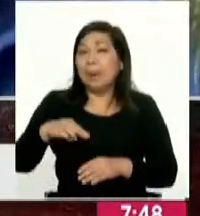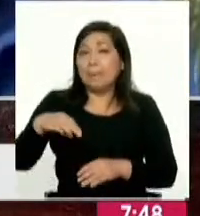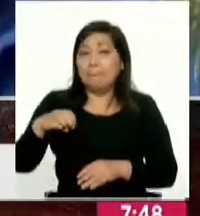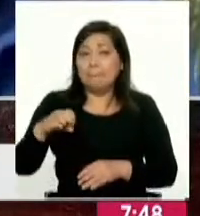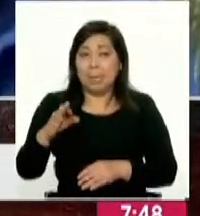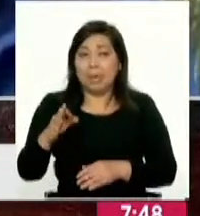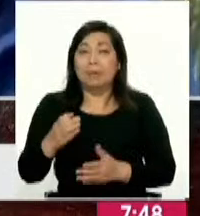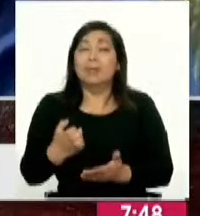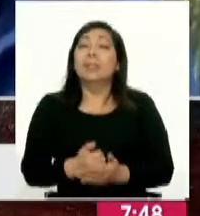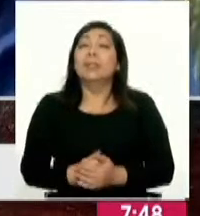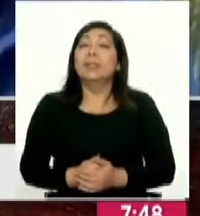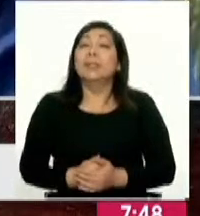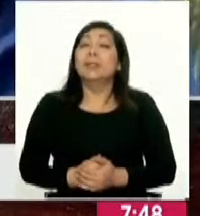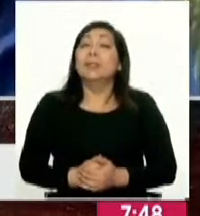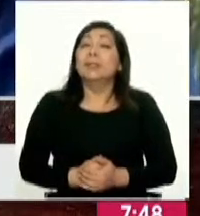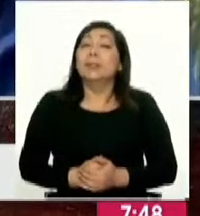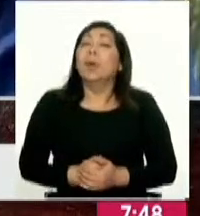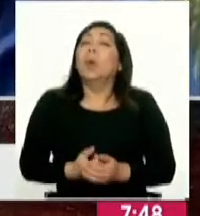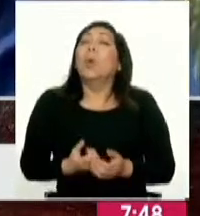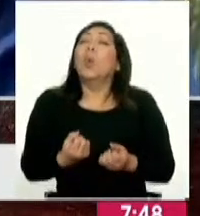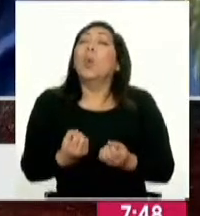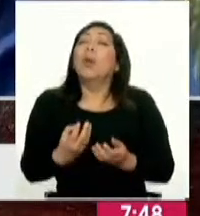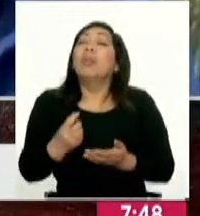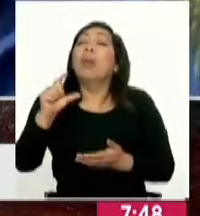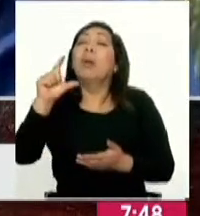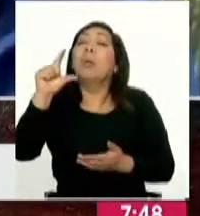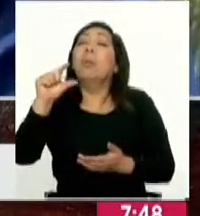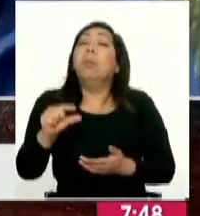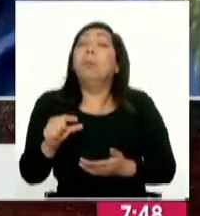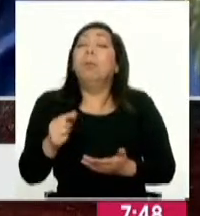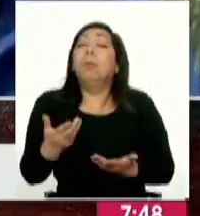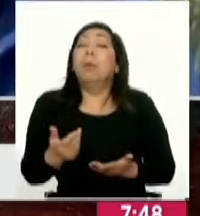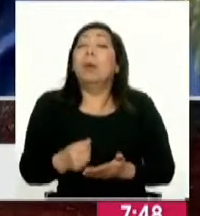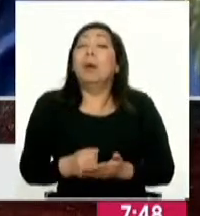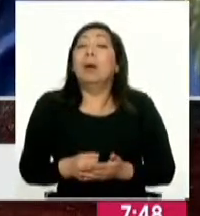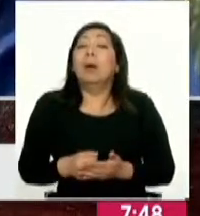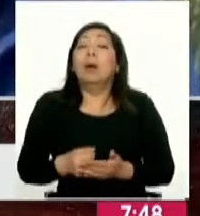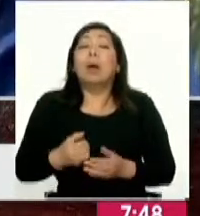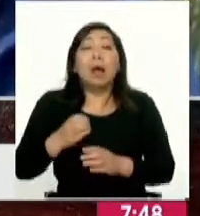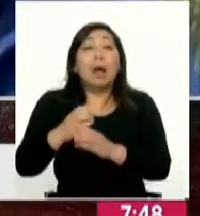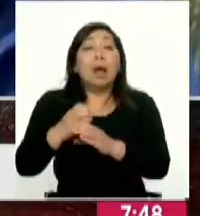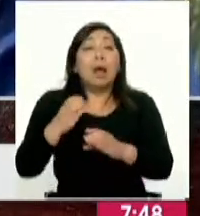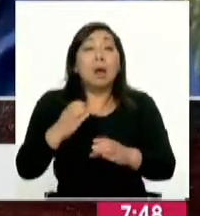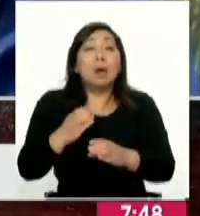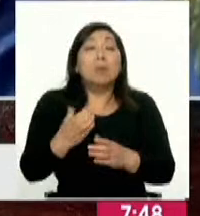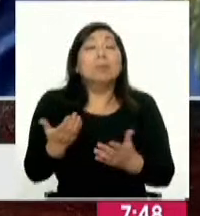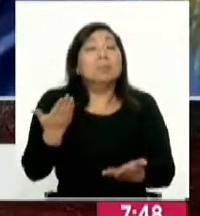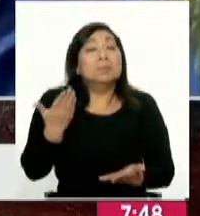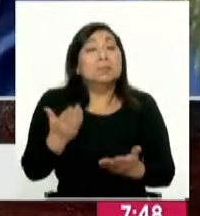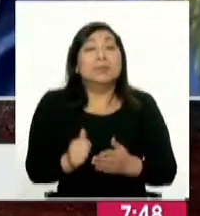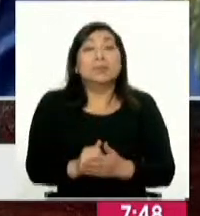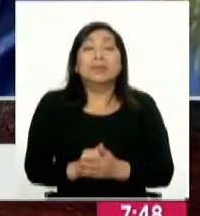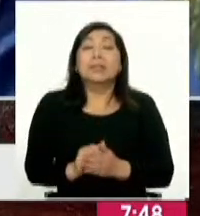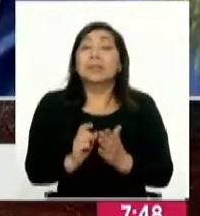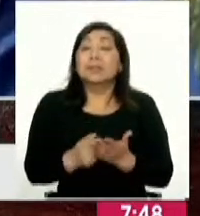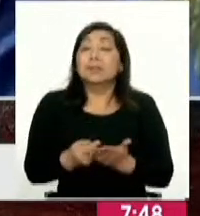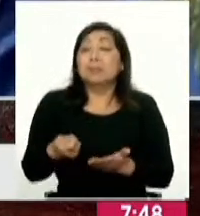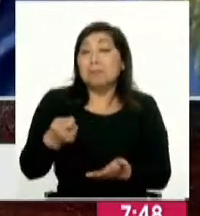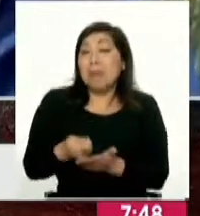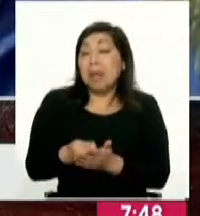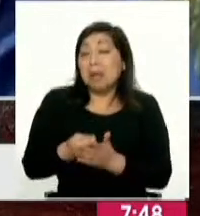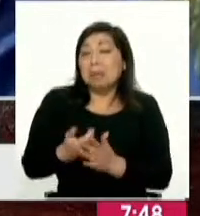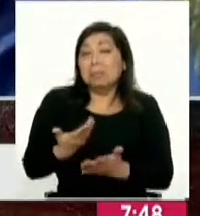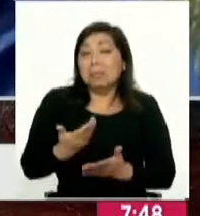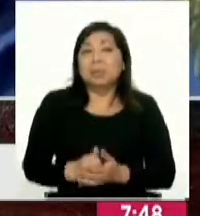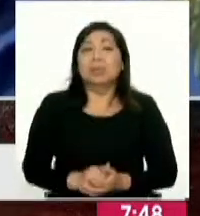que bien mencionaba ¿cuánto bajaría el precio del metropolitano en el supuesto que se logre este subsidio?